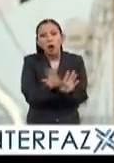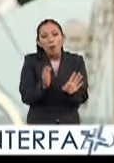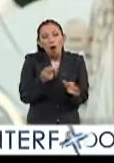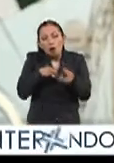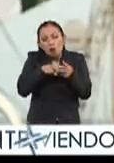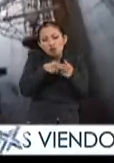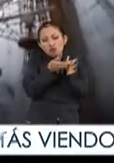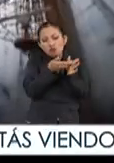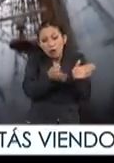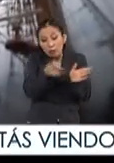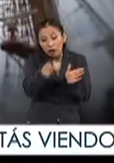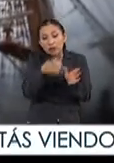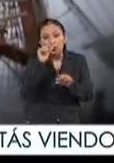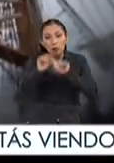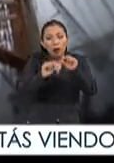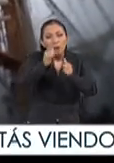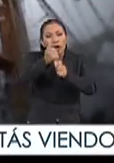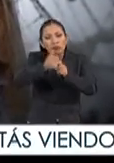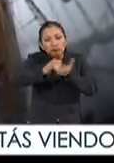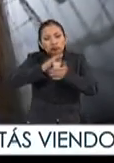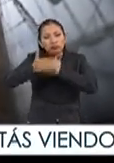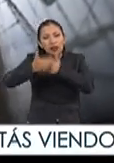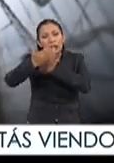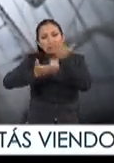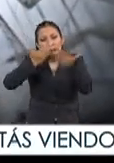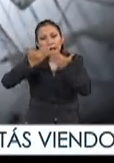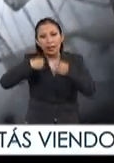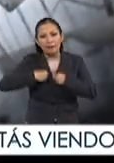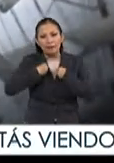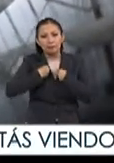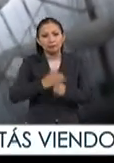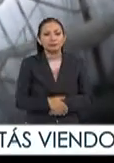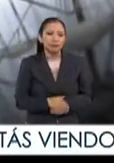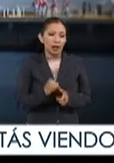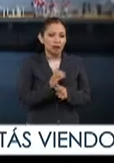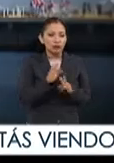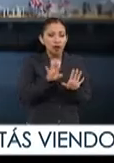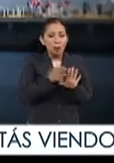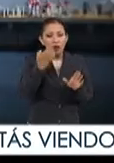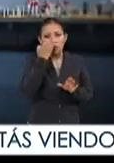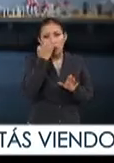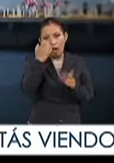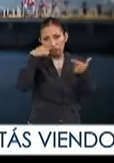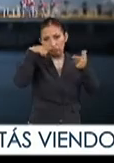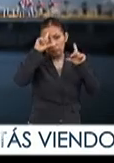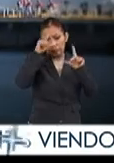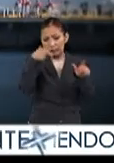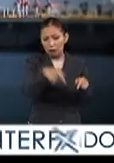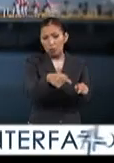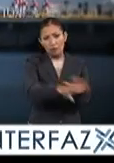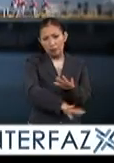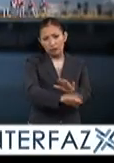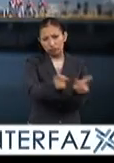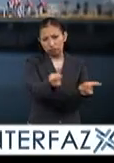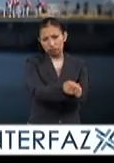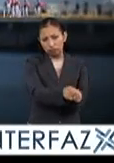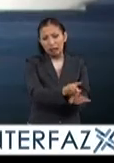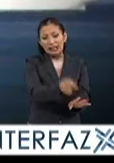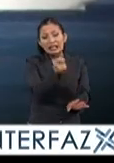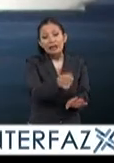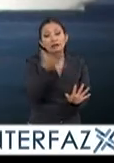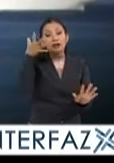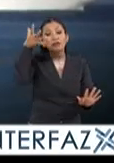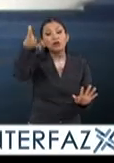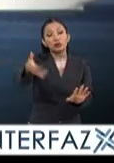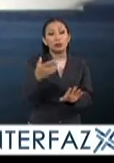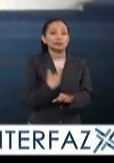introductorio porque esto se va desarrollando a lo largo de nuestra carrera y de nuestra vida entonces la Escuela Naval es una pequeña base nada más de lo que